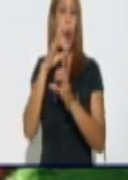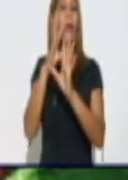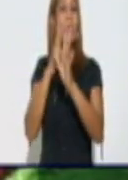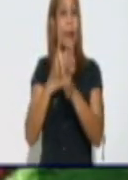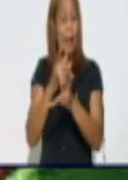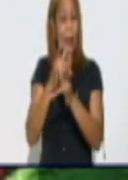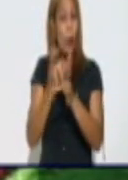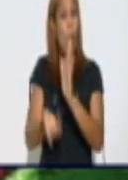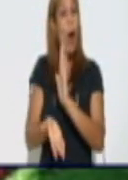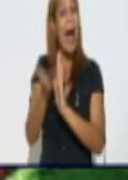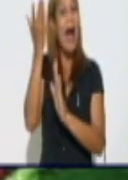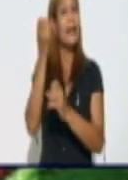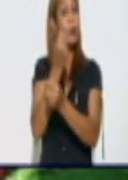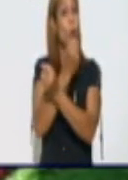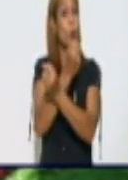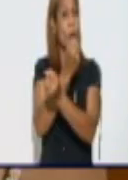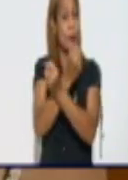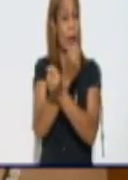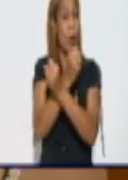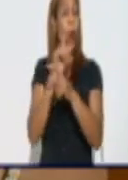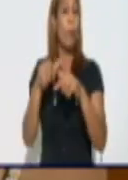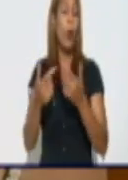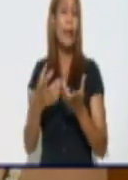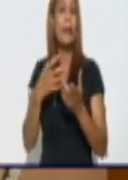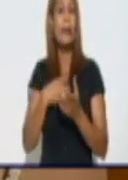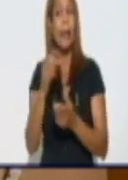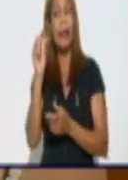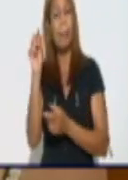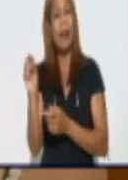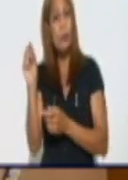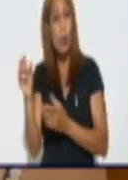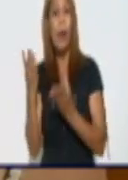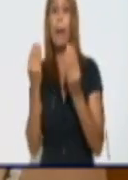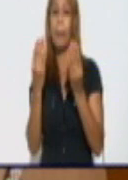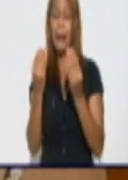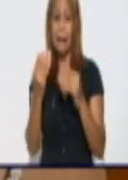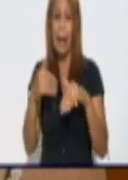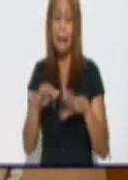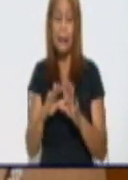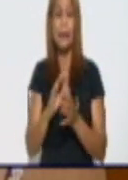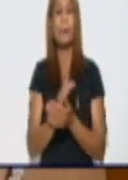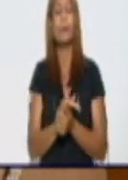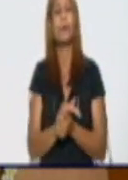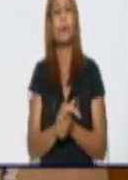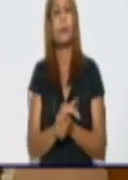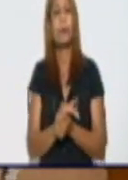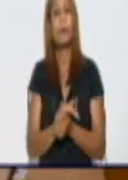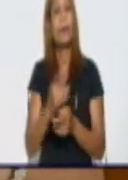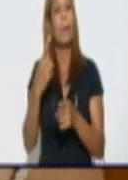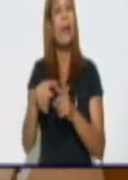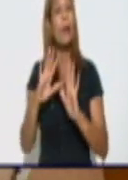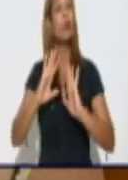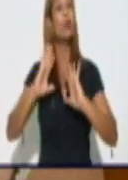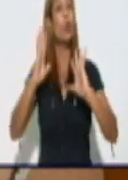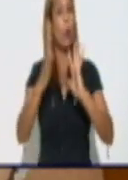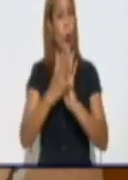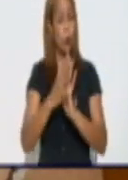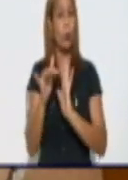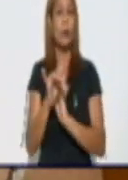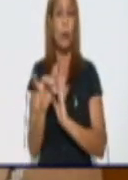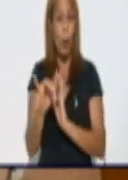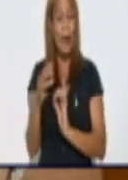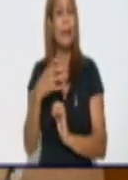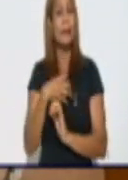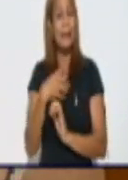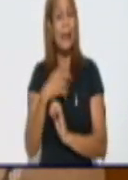45.3 de tasa. Son los municipios que mayor complejidad tienen en estos momentos en cuanto a la COVID. Pero todos, todos tienen casos en los últimos